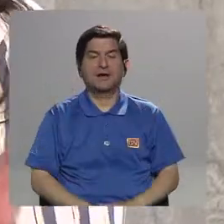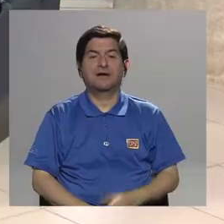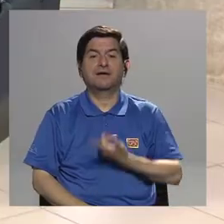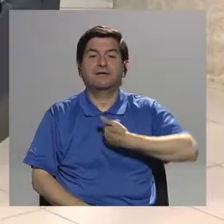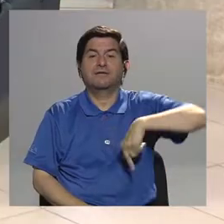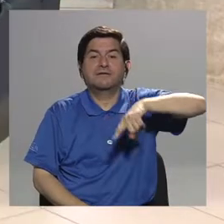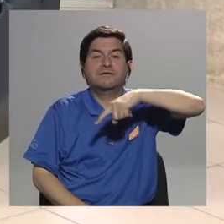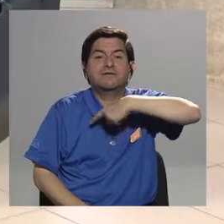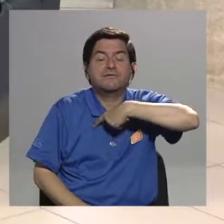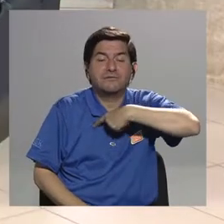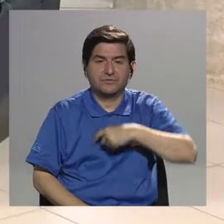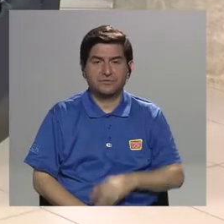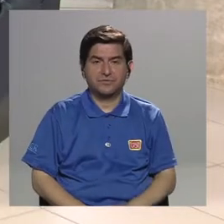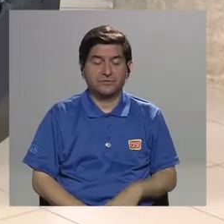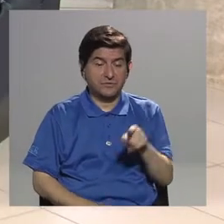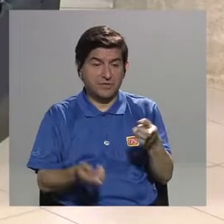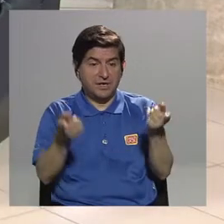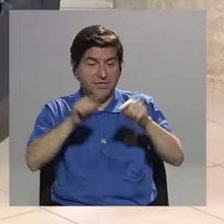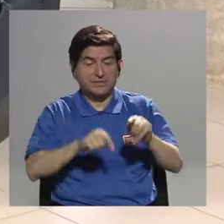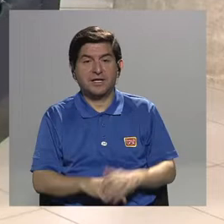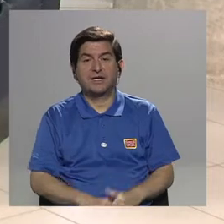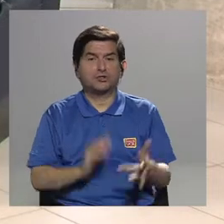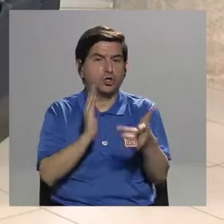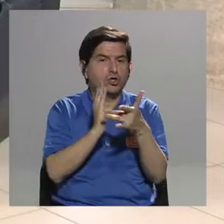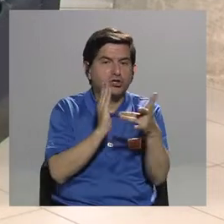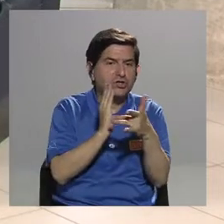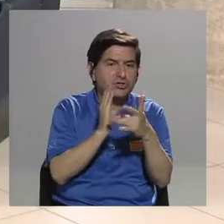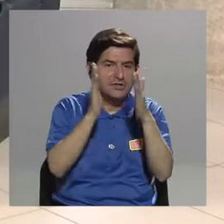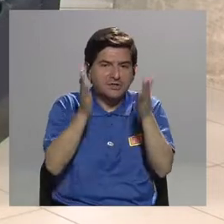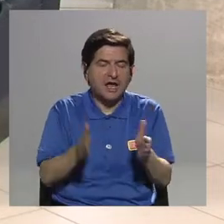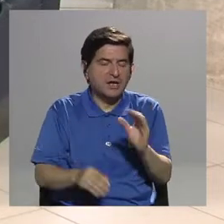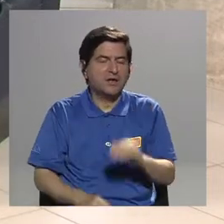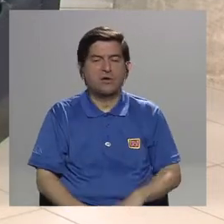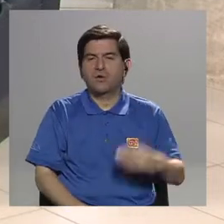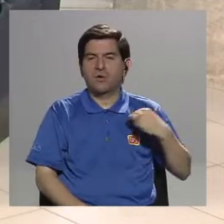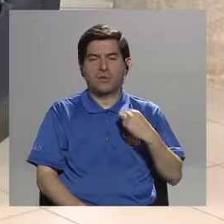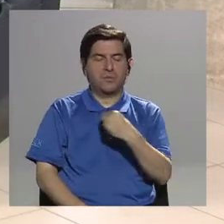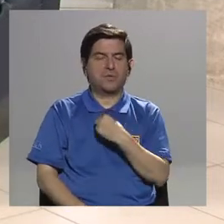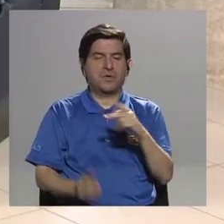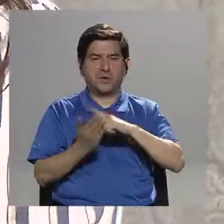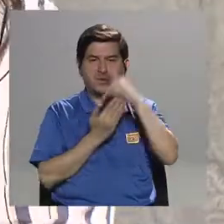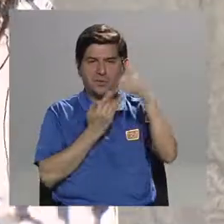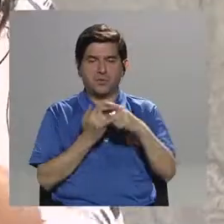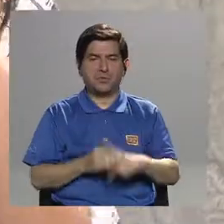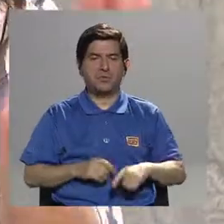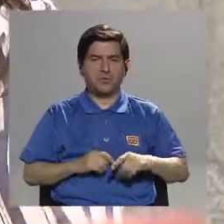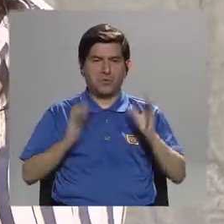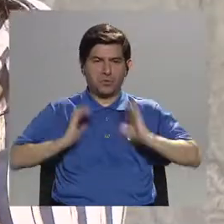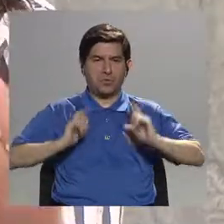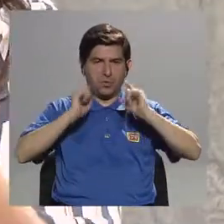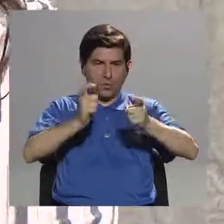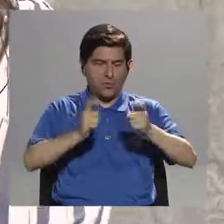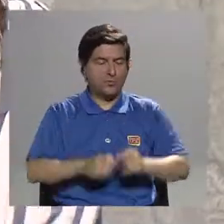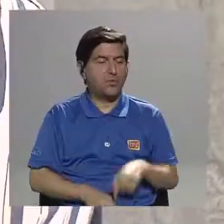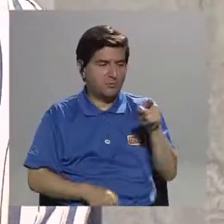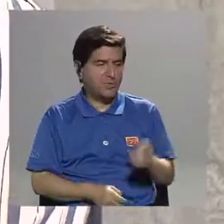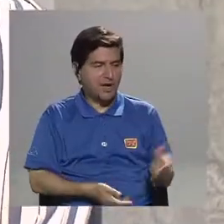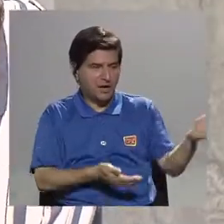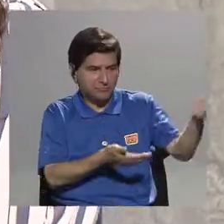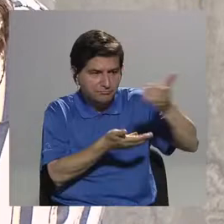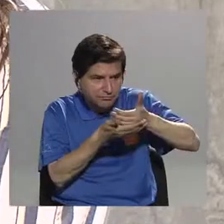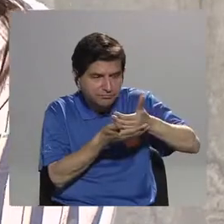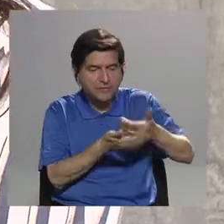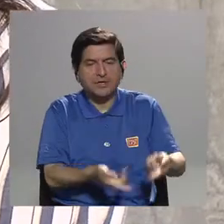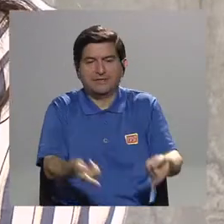entonces nosotros va, ya sea el técnico o alguno de los integrantes del programa donación, ¿verdad? Vamos, recogemos el cuerpo, lo